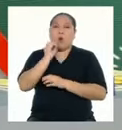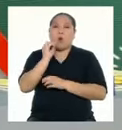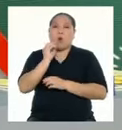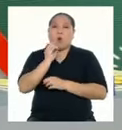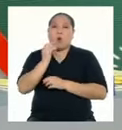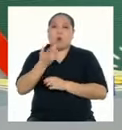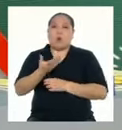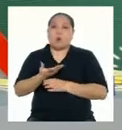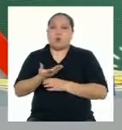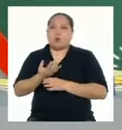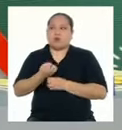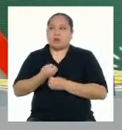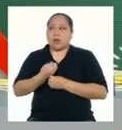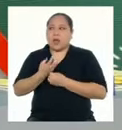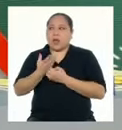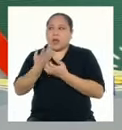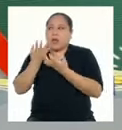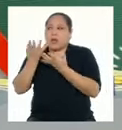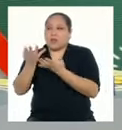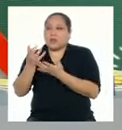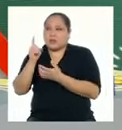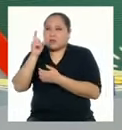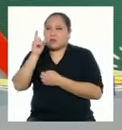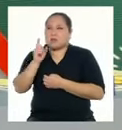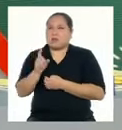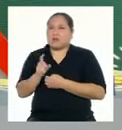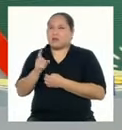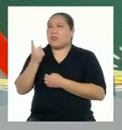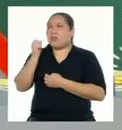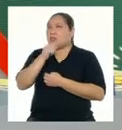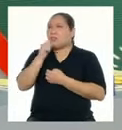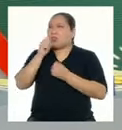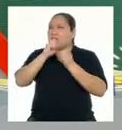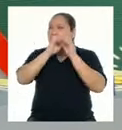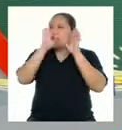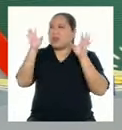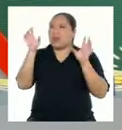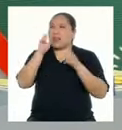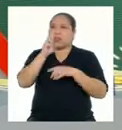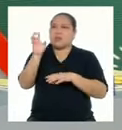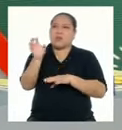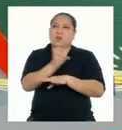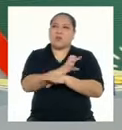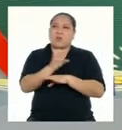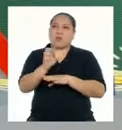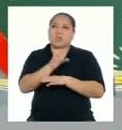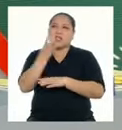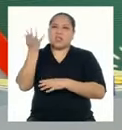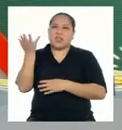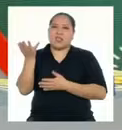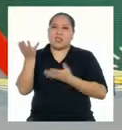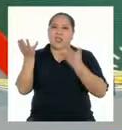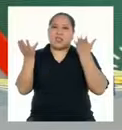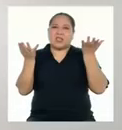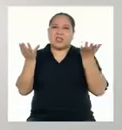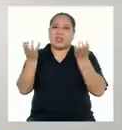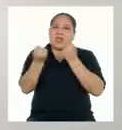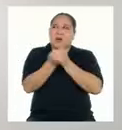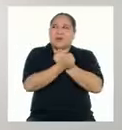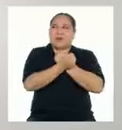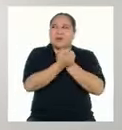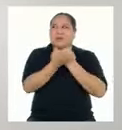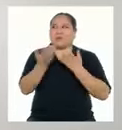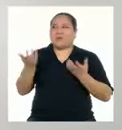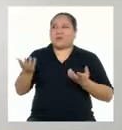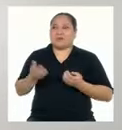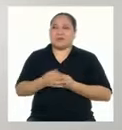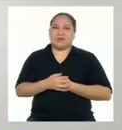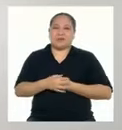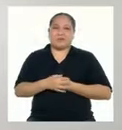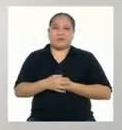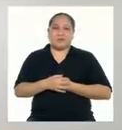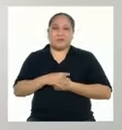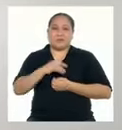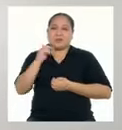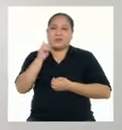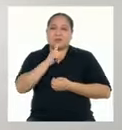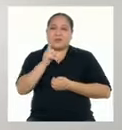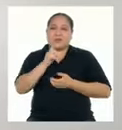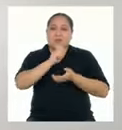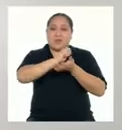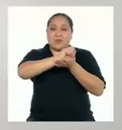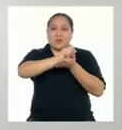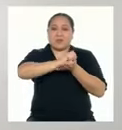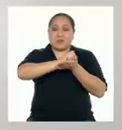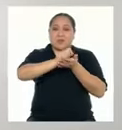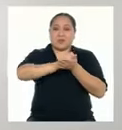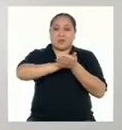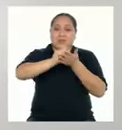una declaración a alguien Creo que algo que queda claro es que es sobre poesía y amor Como no se trata de